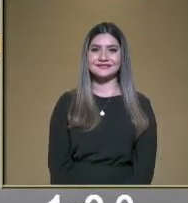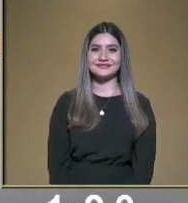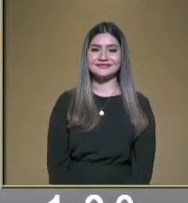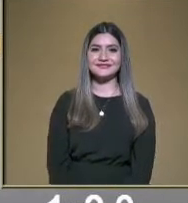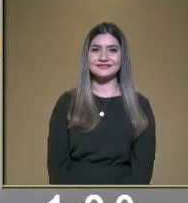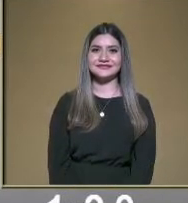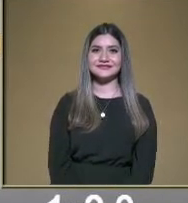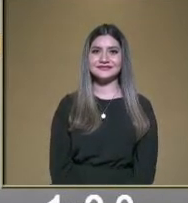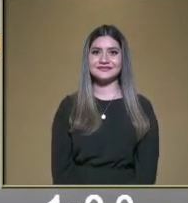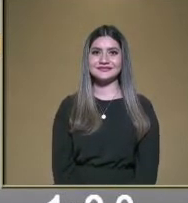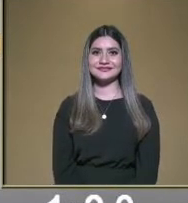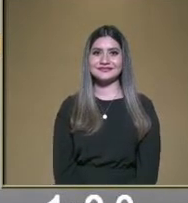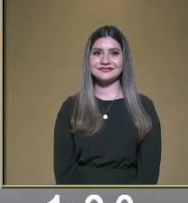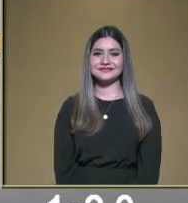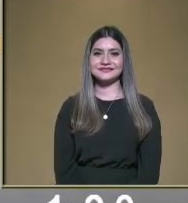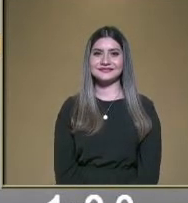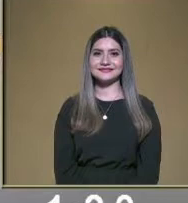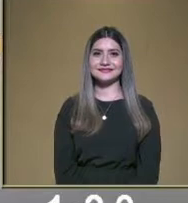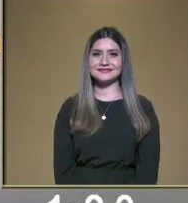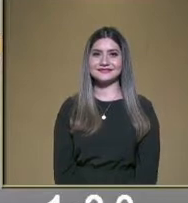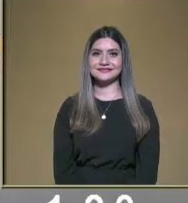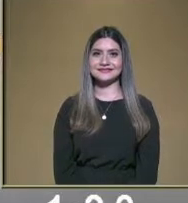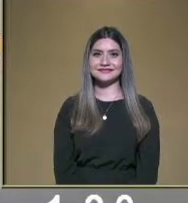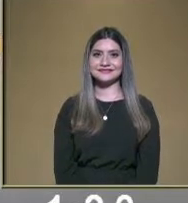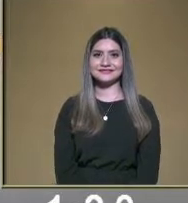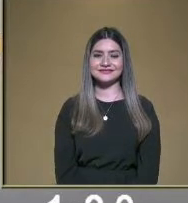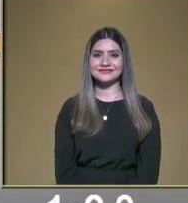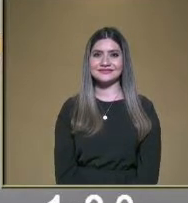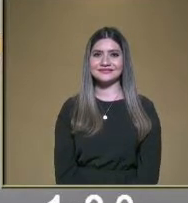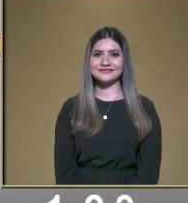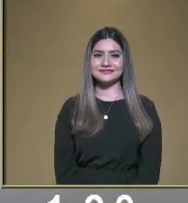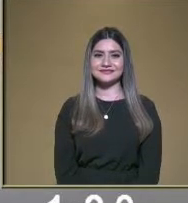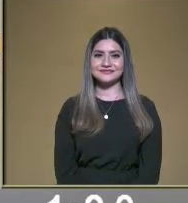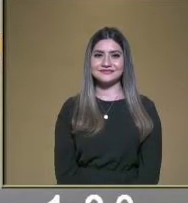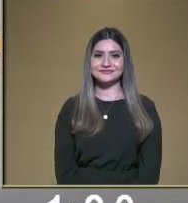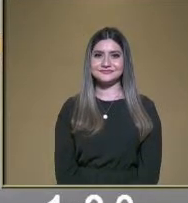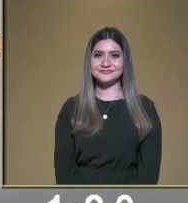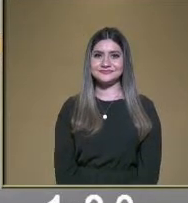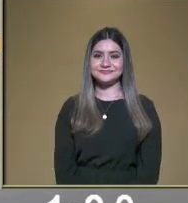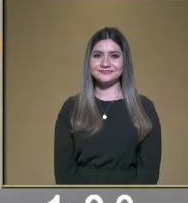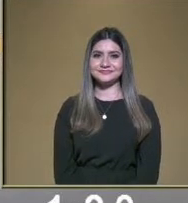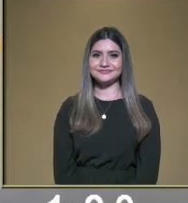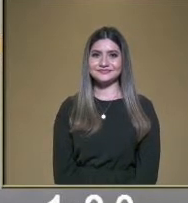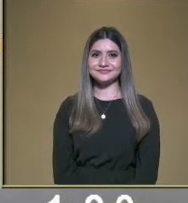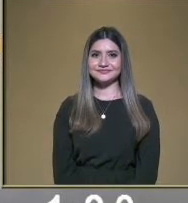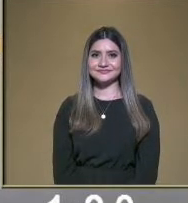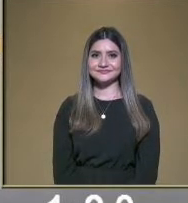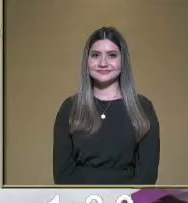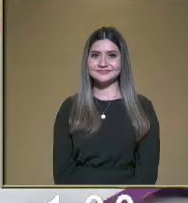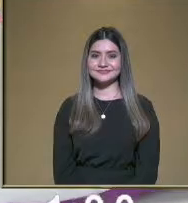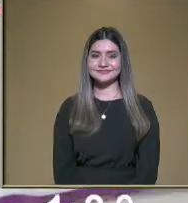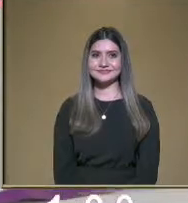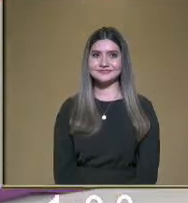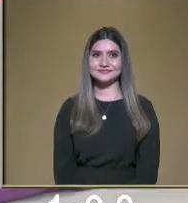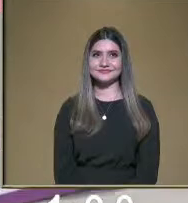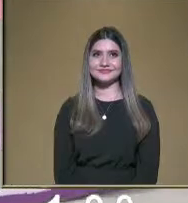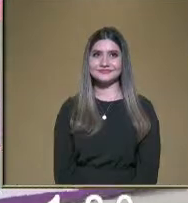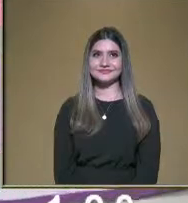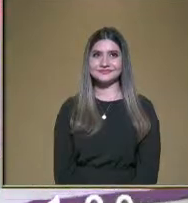¿Ah, yo? Sí. Ah, bueno, voy, voy, voy, voy. Voy a poner el ejemplo, bueno. Sí. Ok, muy bien, voy. Voy a iniciar.